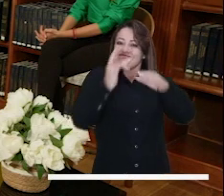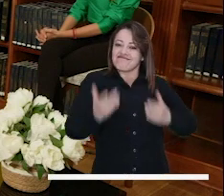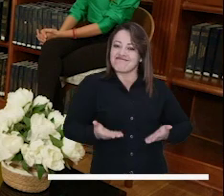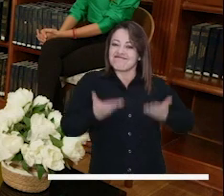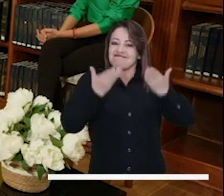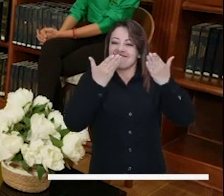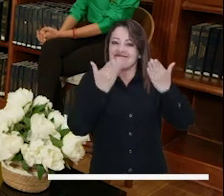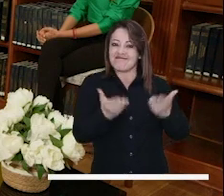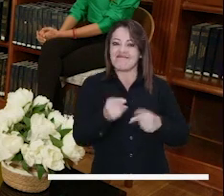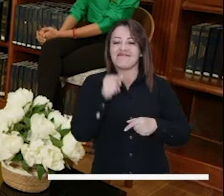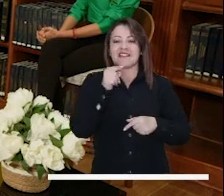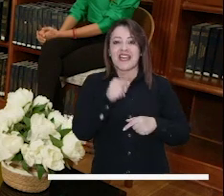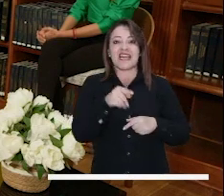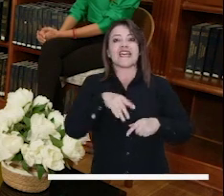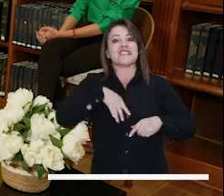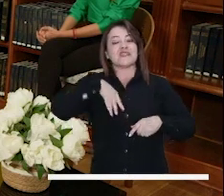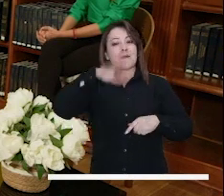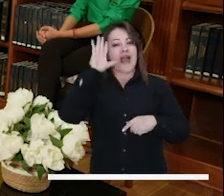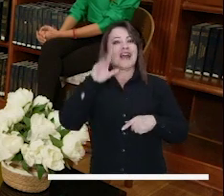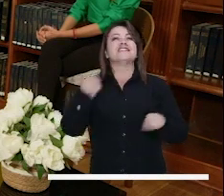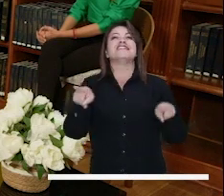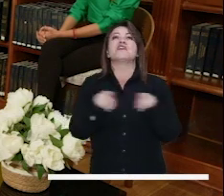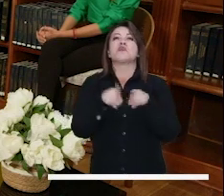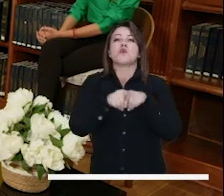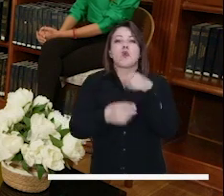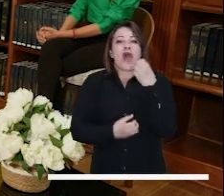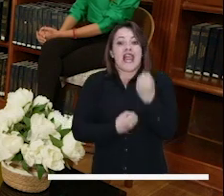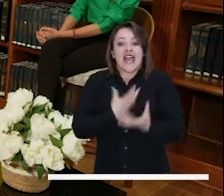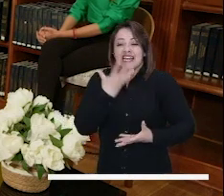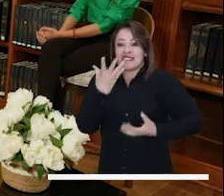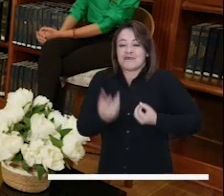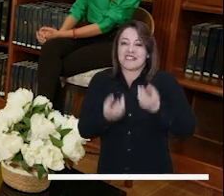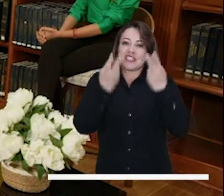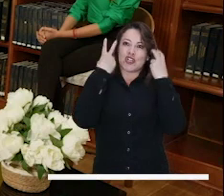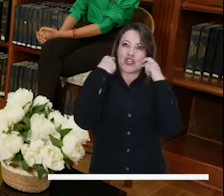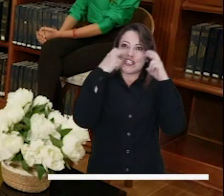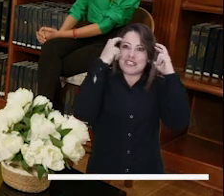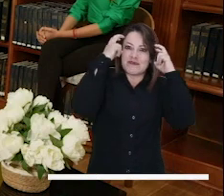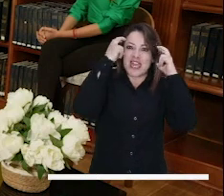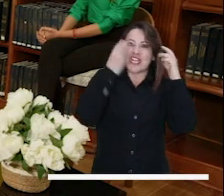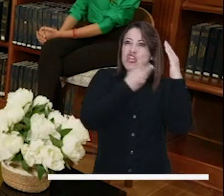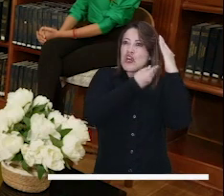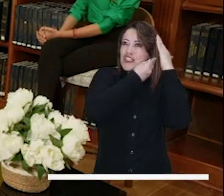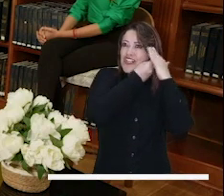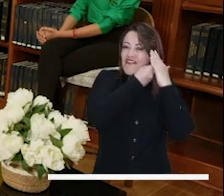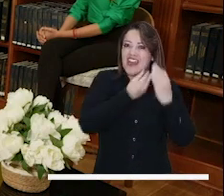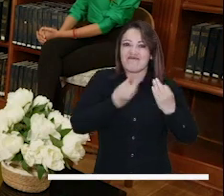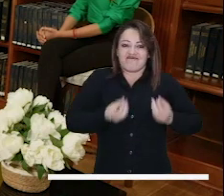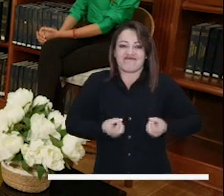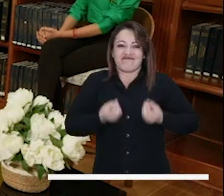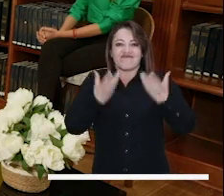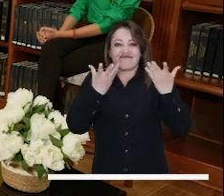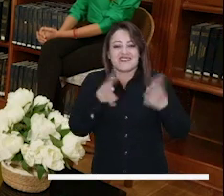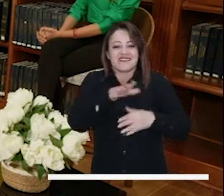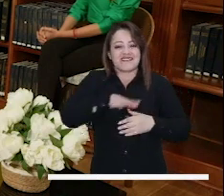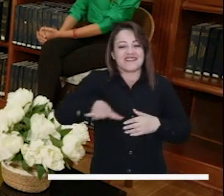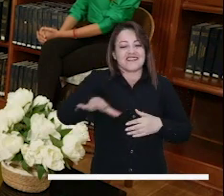cultural que se convierte en una expresión del conocimiento,